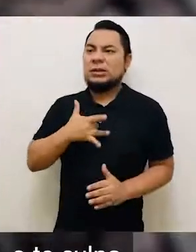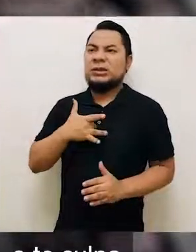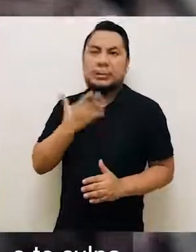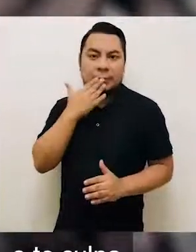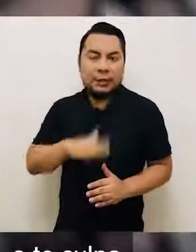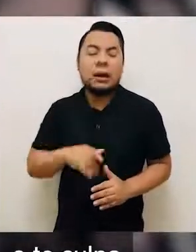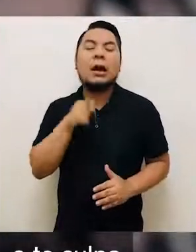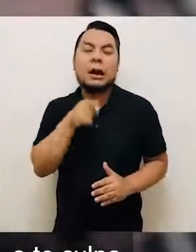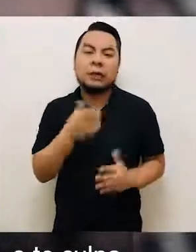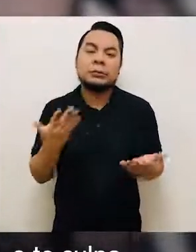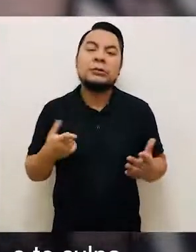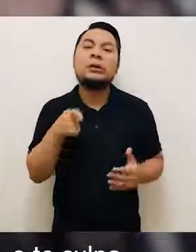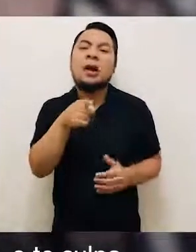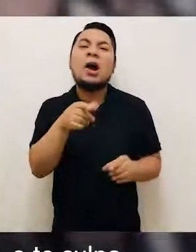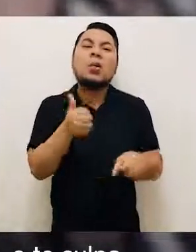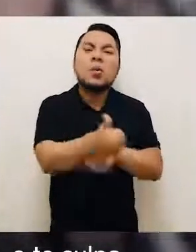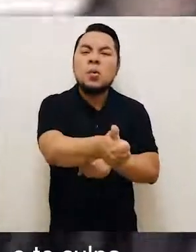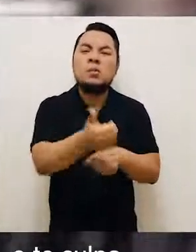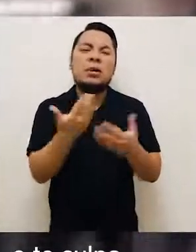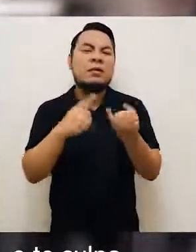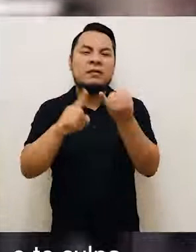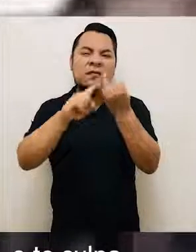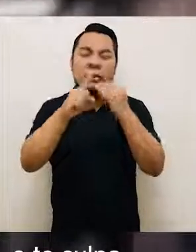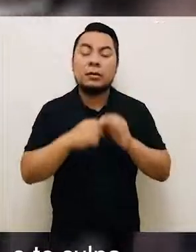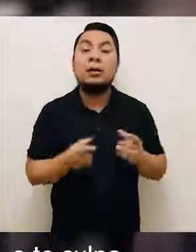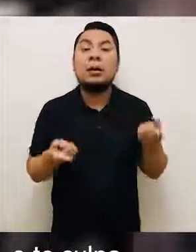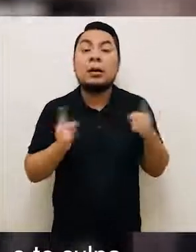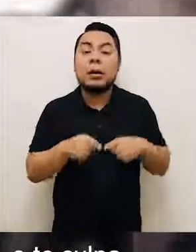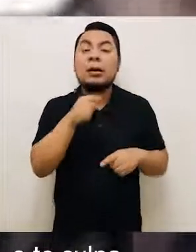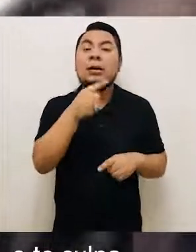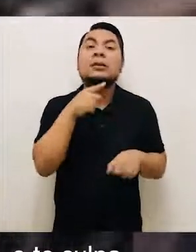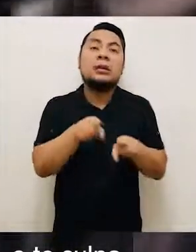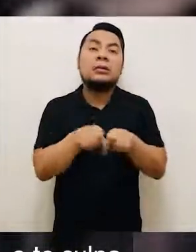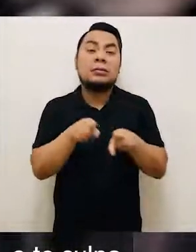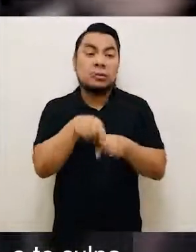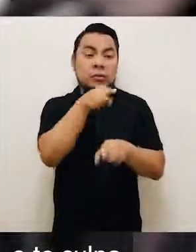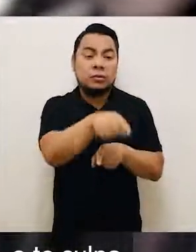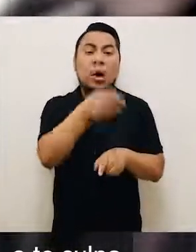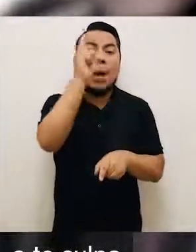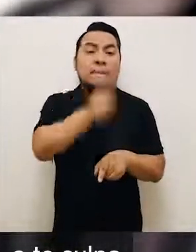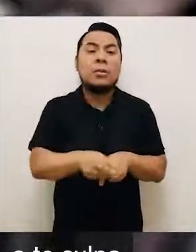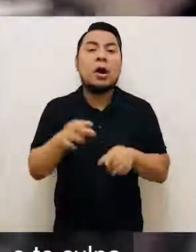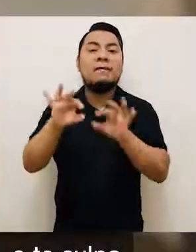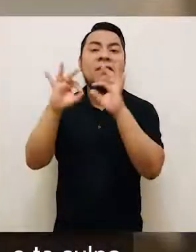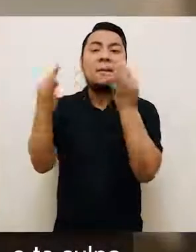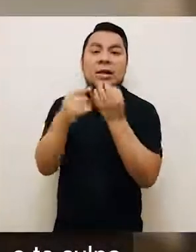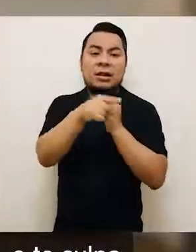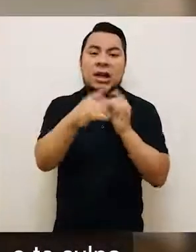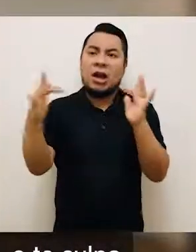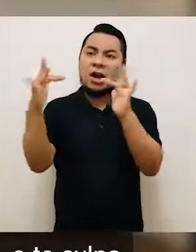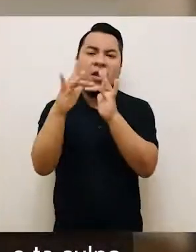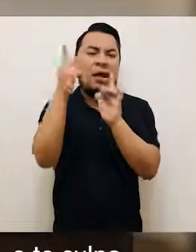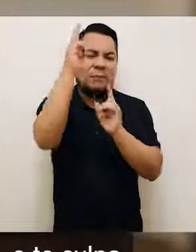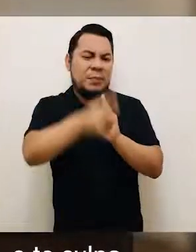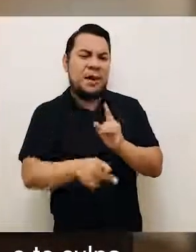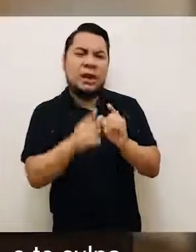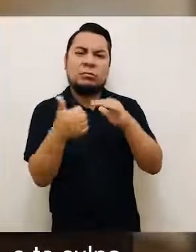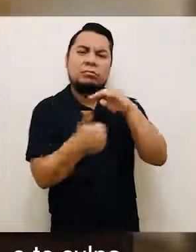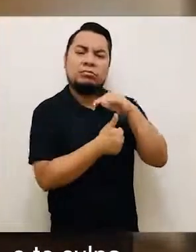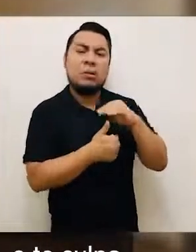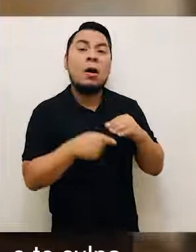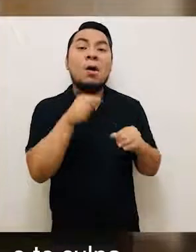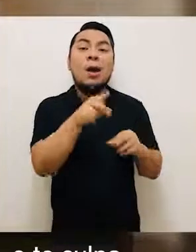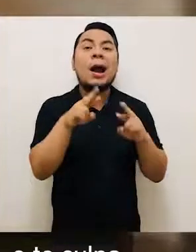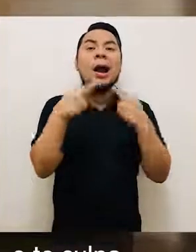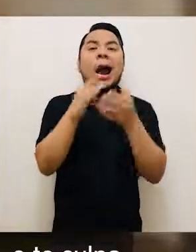descalifica lo que haces o te culpa, cuando te impide tener contacto con tus familiares o que te